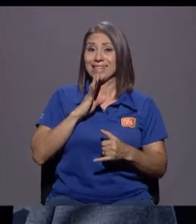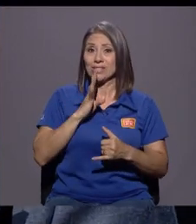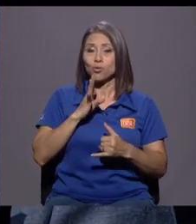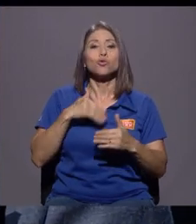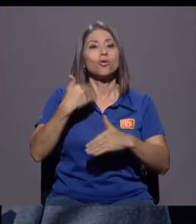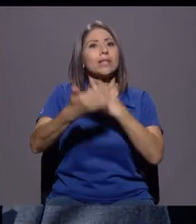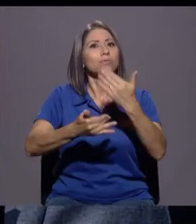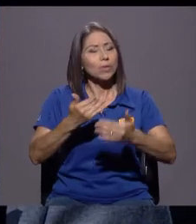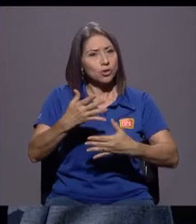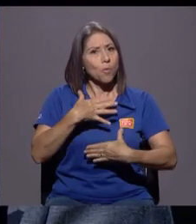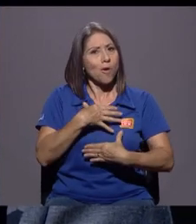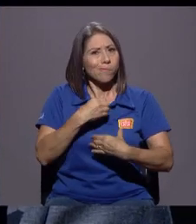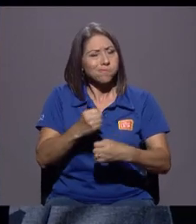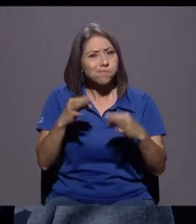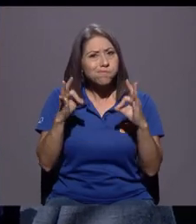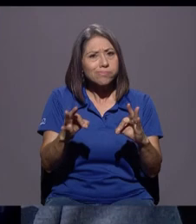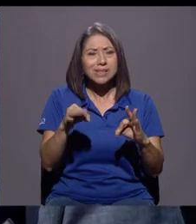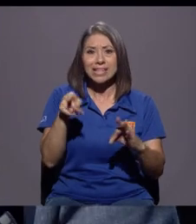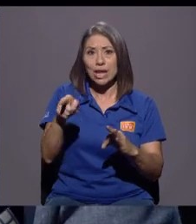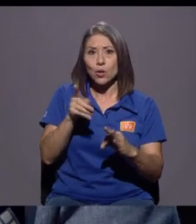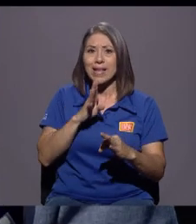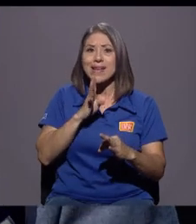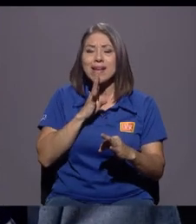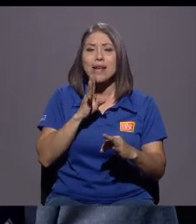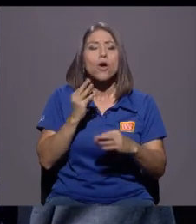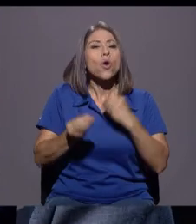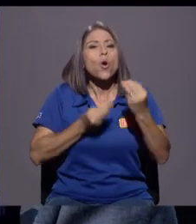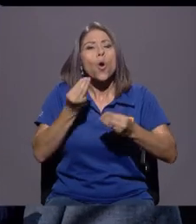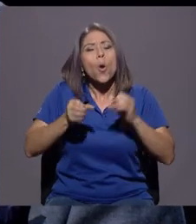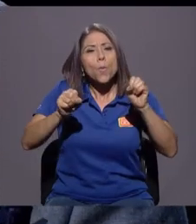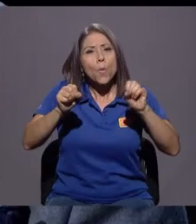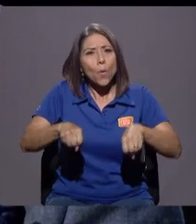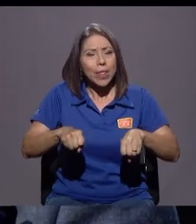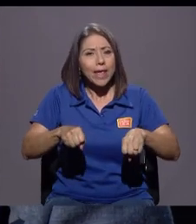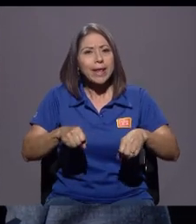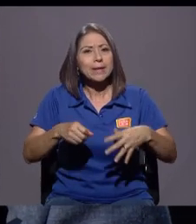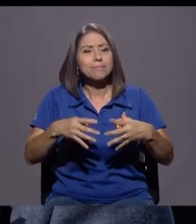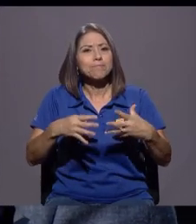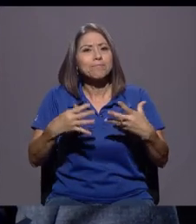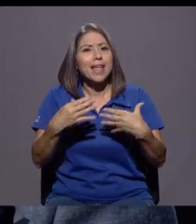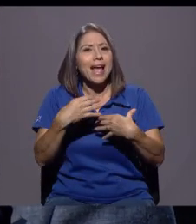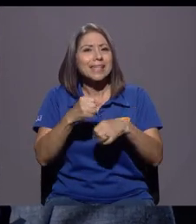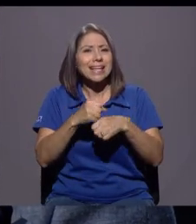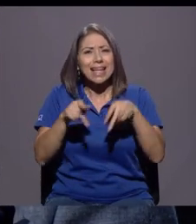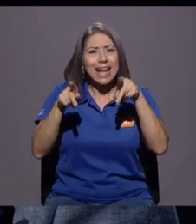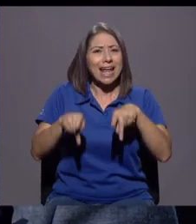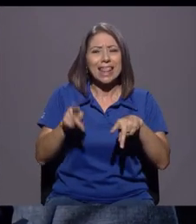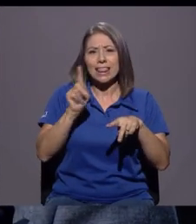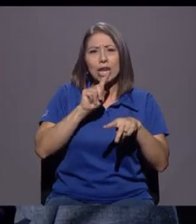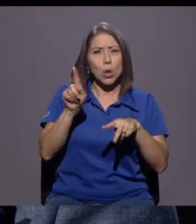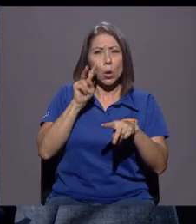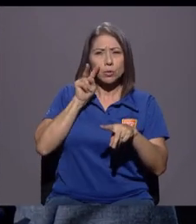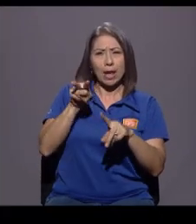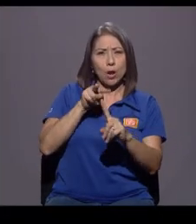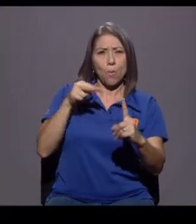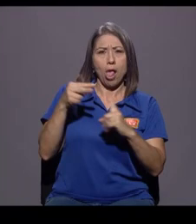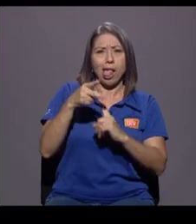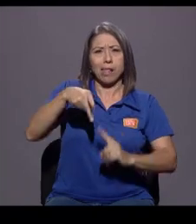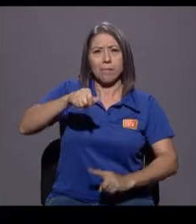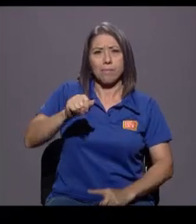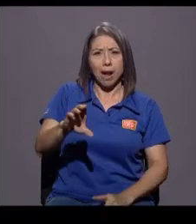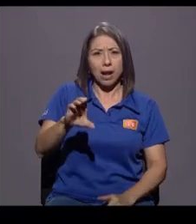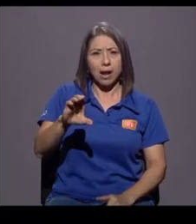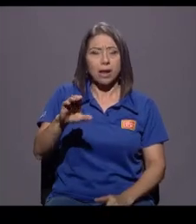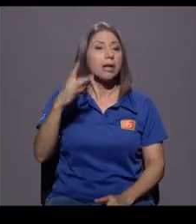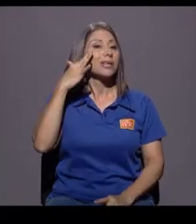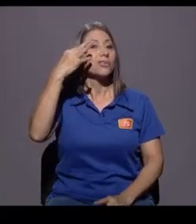como ser muy consecuentes, ¿cómo poder desmarcarse de que la gente les etiquete muy PACA? Bueno, yo creo que la gente